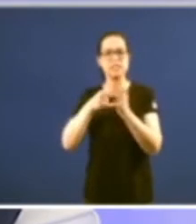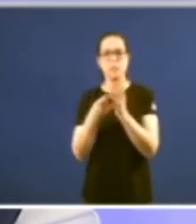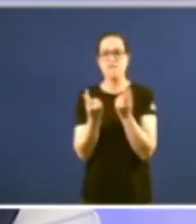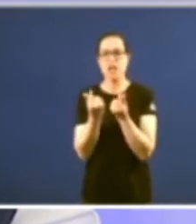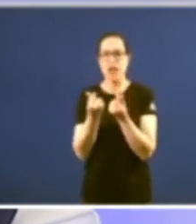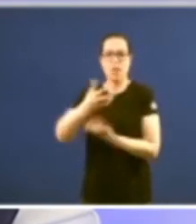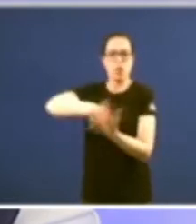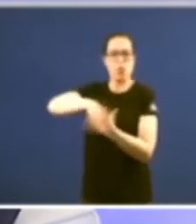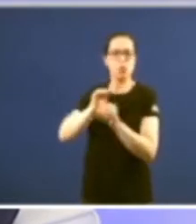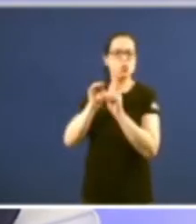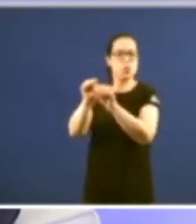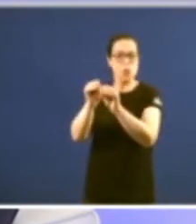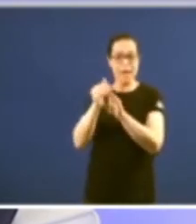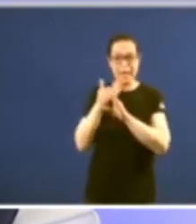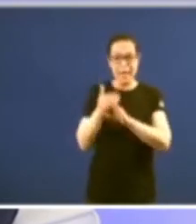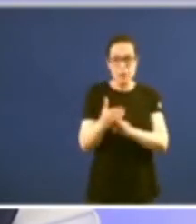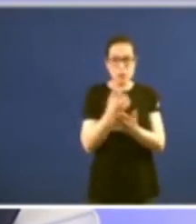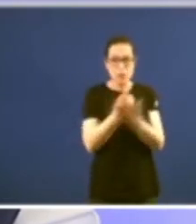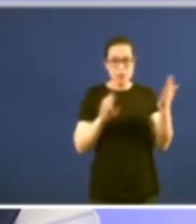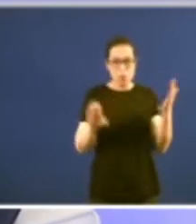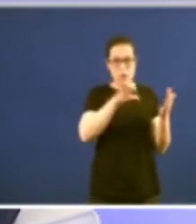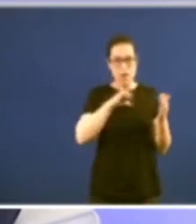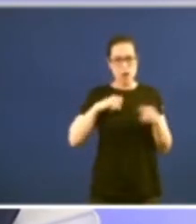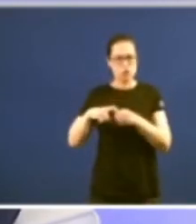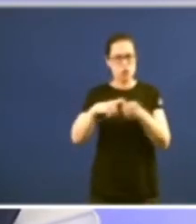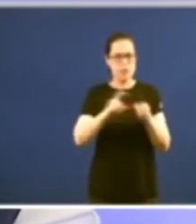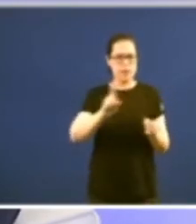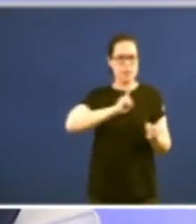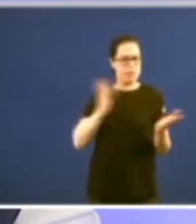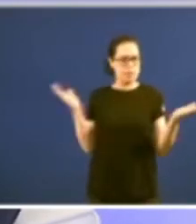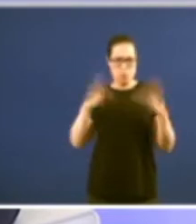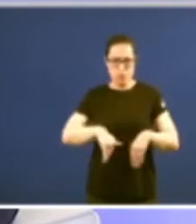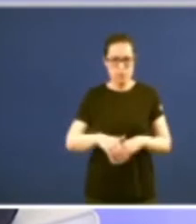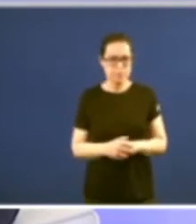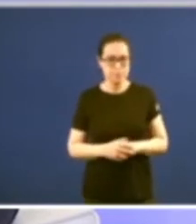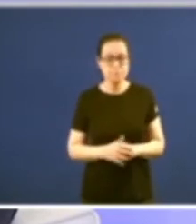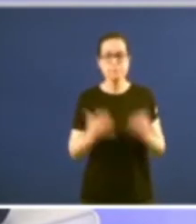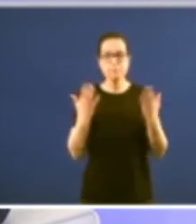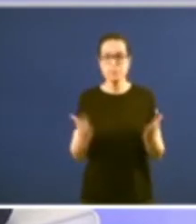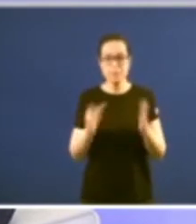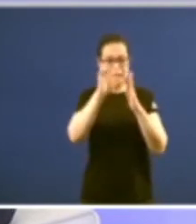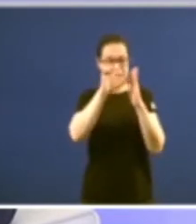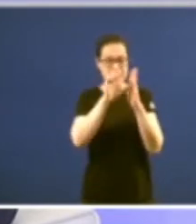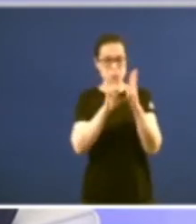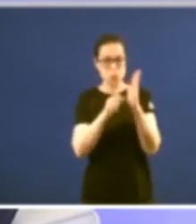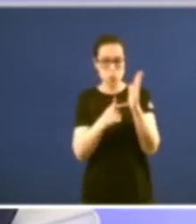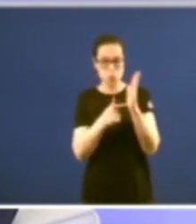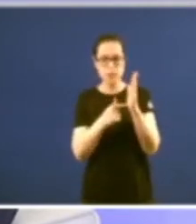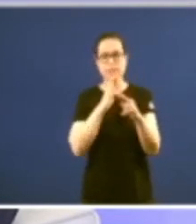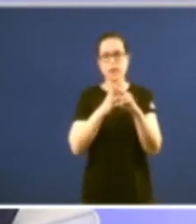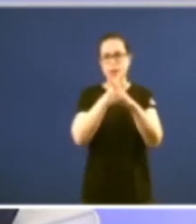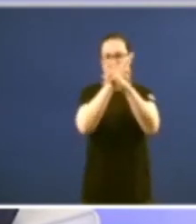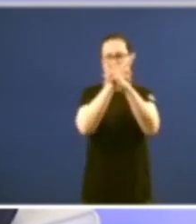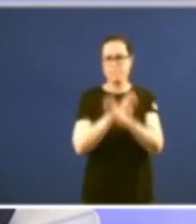insusto para os demais porque é totalmente insolidado por tanto o Estatuto é un esqueleto é un